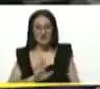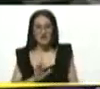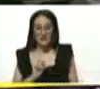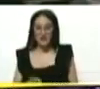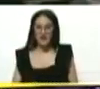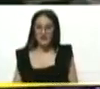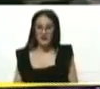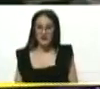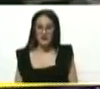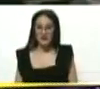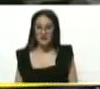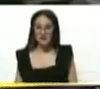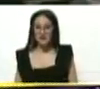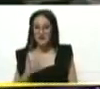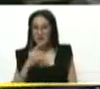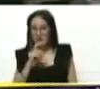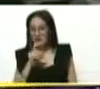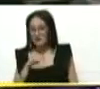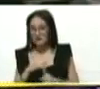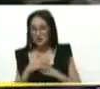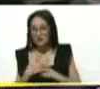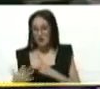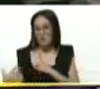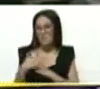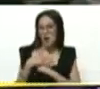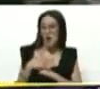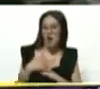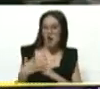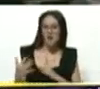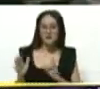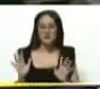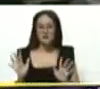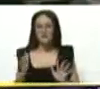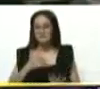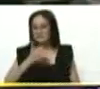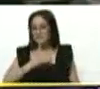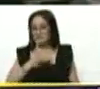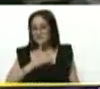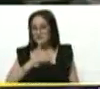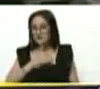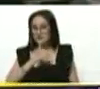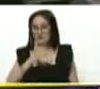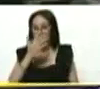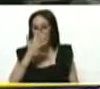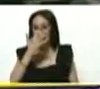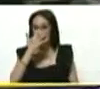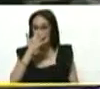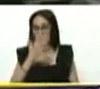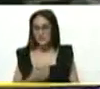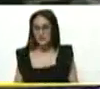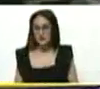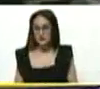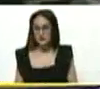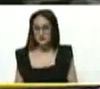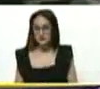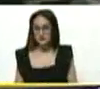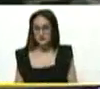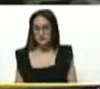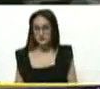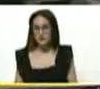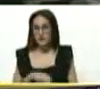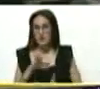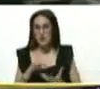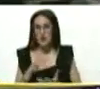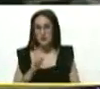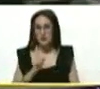Cuando nos toca una cosa dura, que nos atacan, nos golpean por aquí, por allá. Resistir, resistir, resistir. ¿Qué pasa un problema por